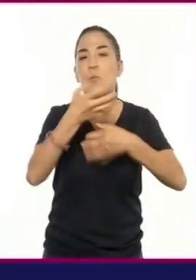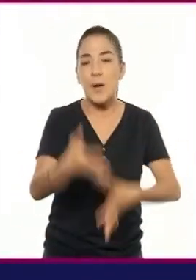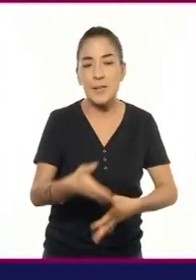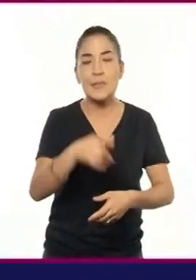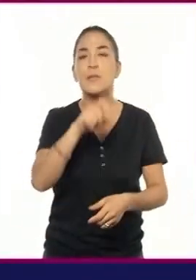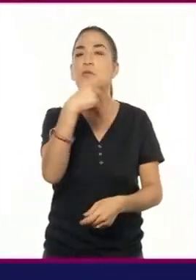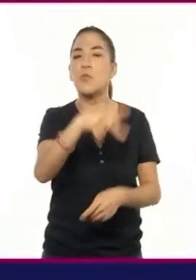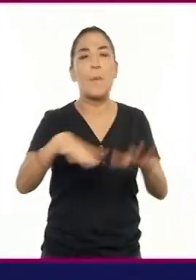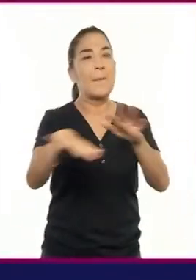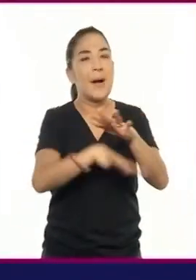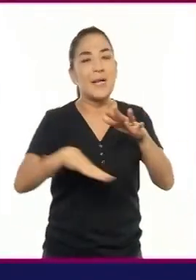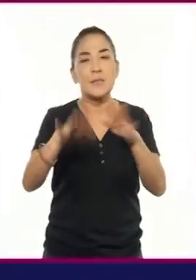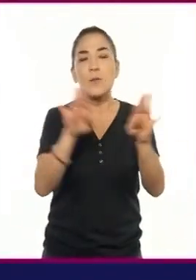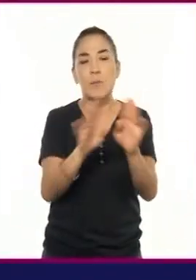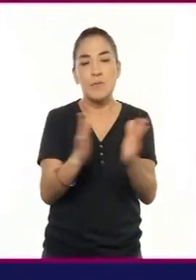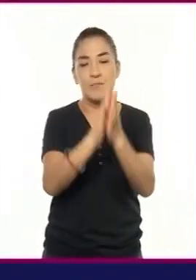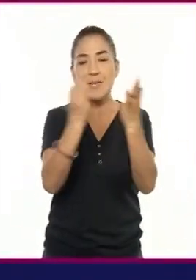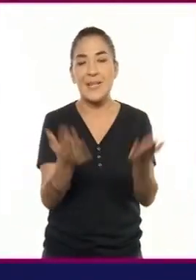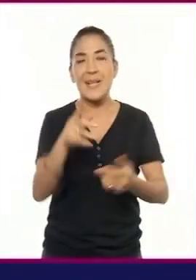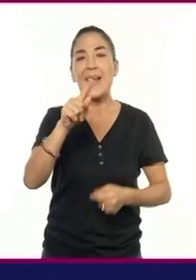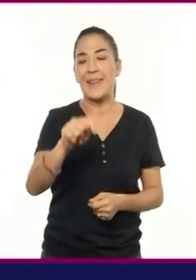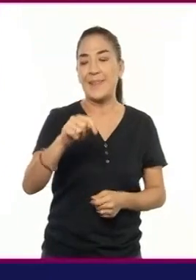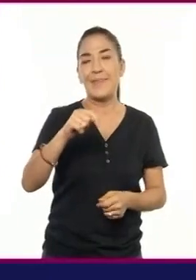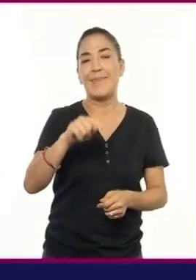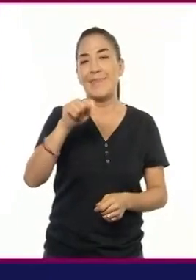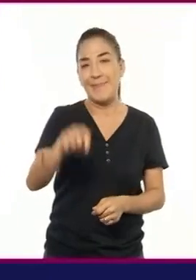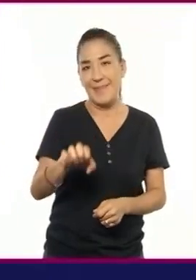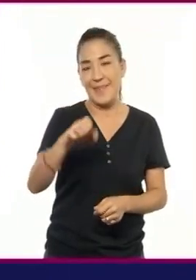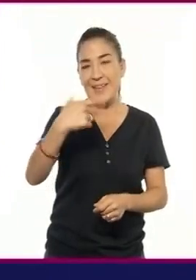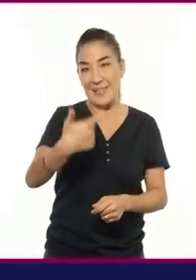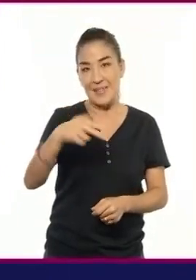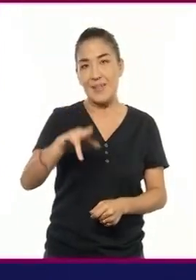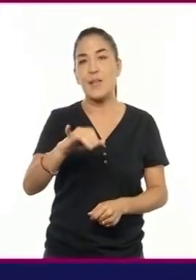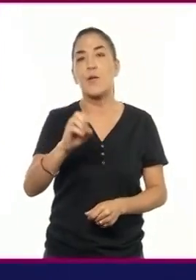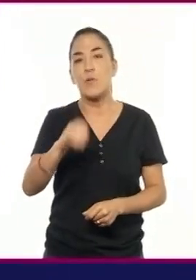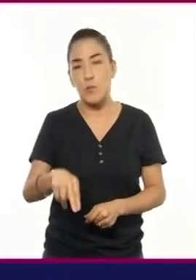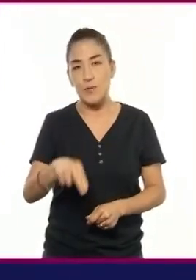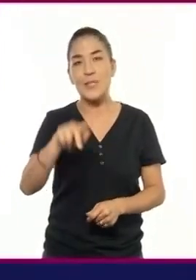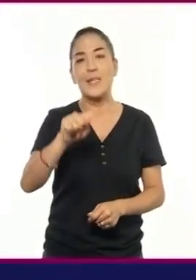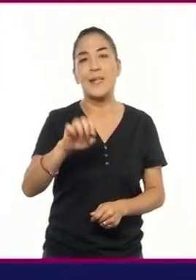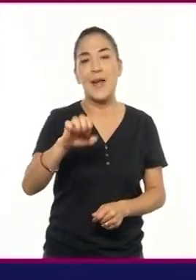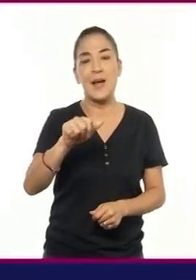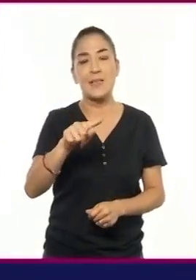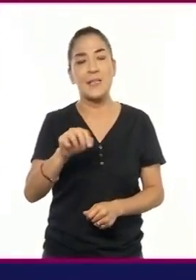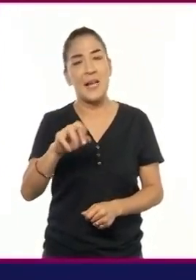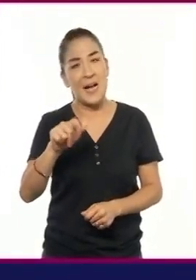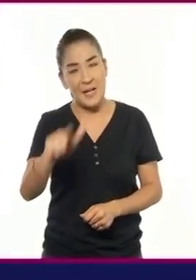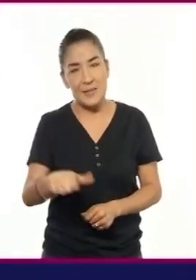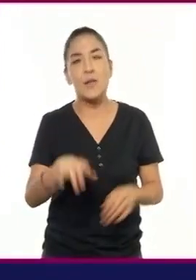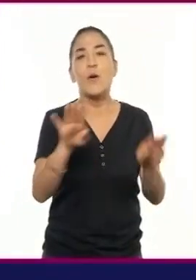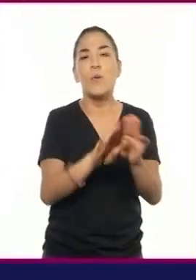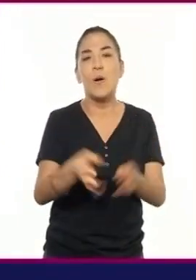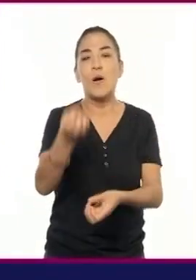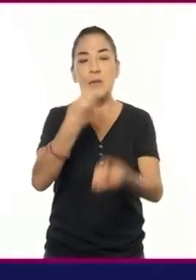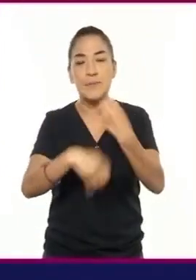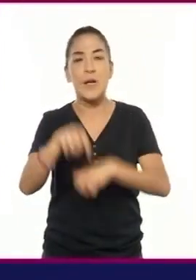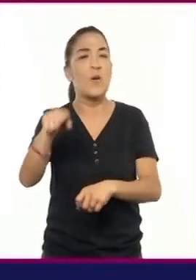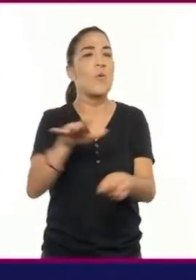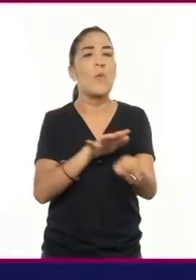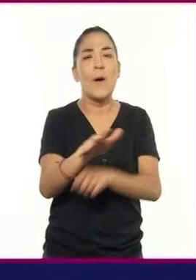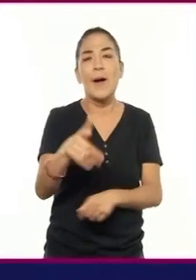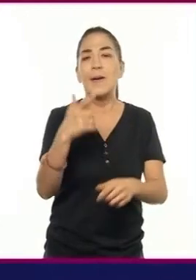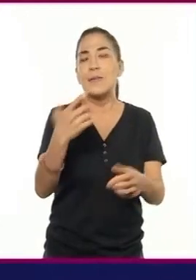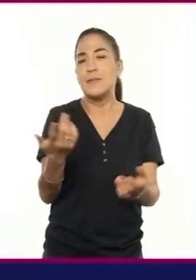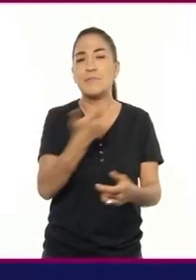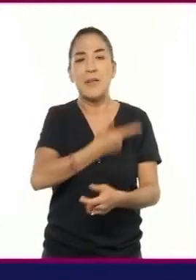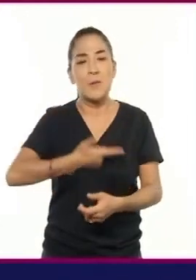básicas de un libreto o guión tratar. Descubrimos la importancia de adaptar una obra literaria de un género específico